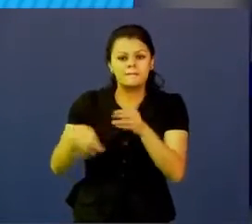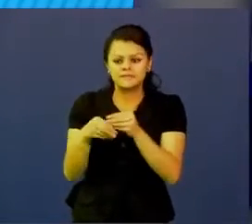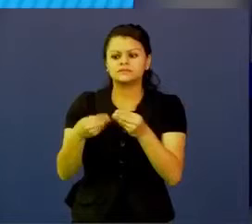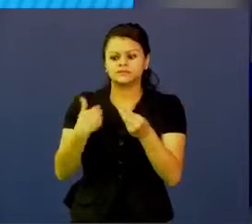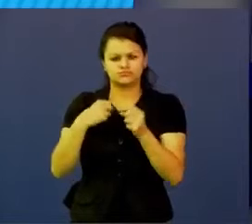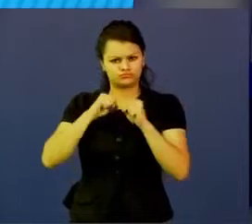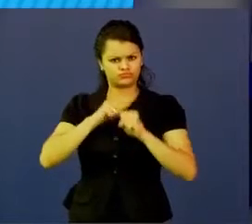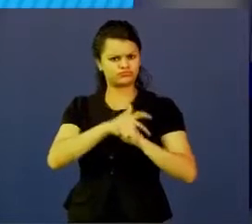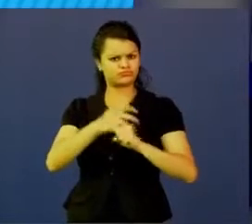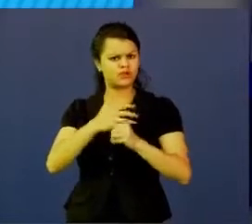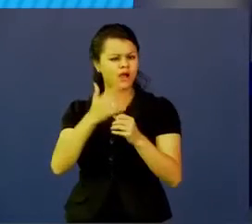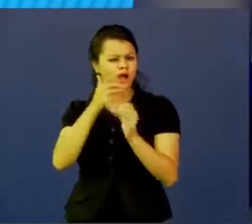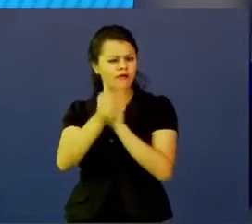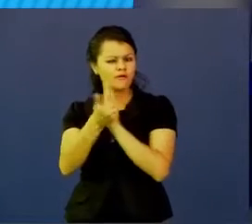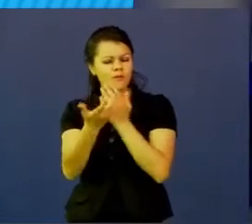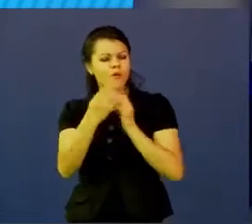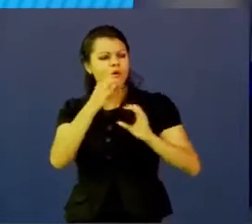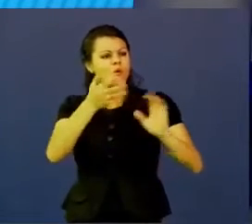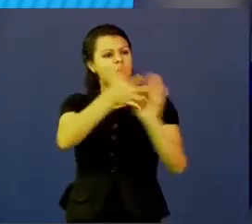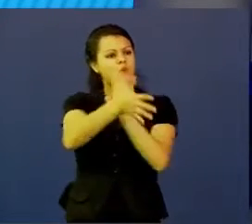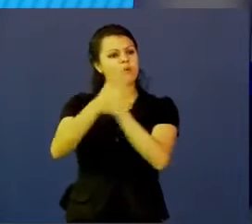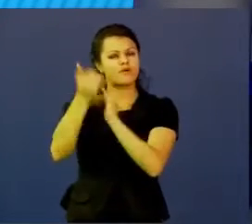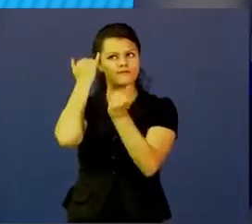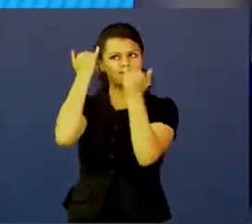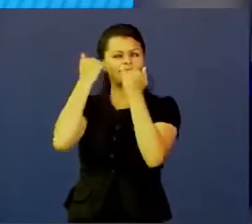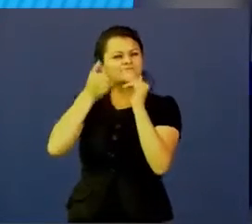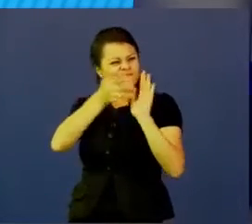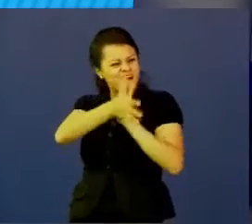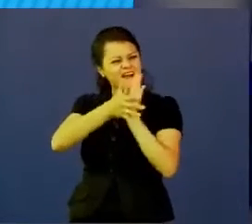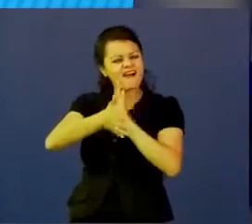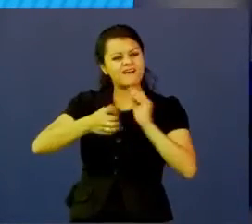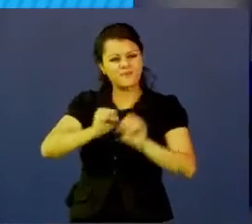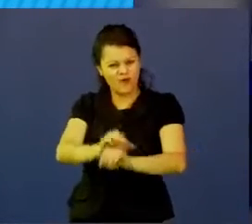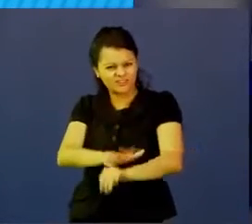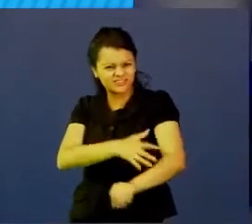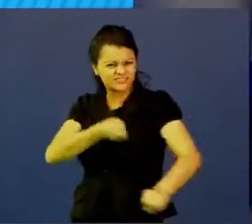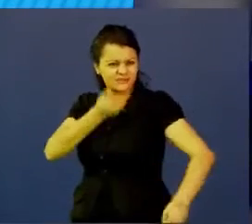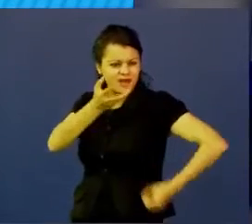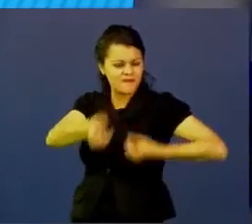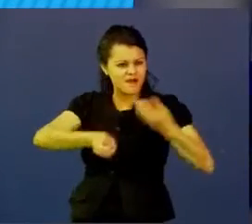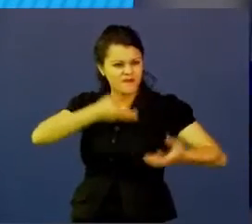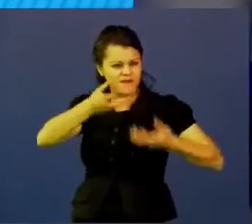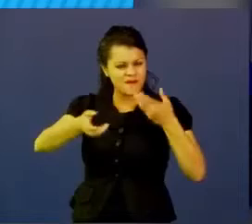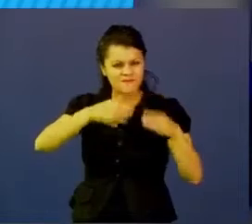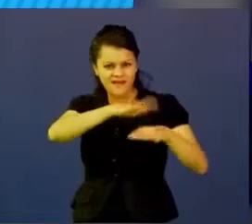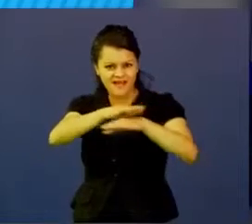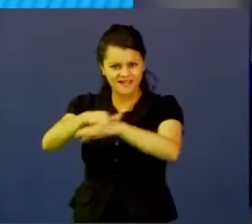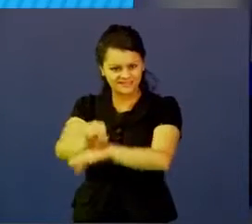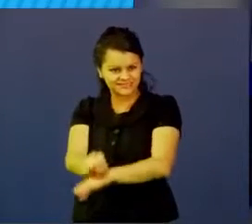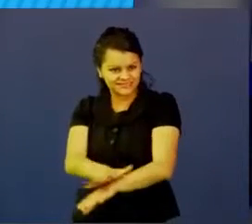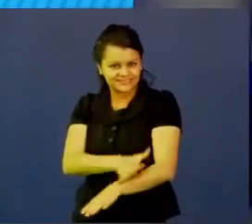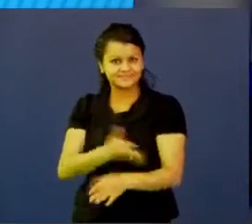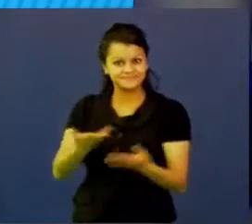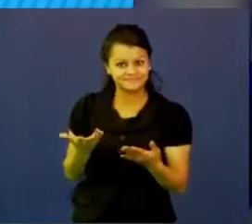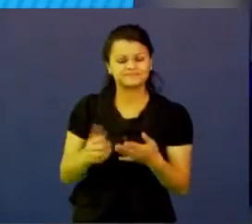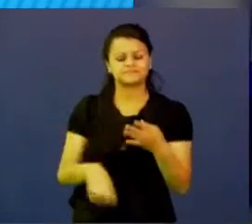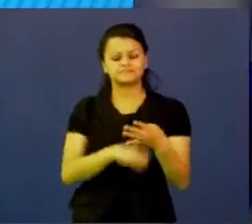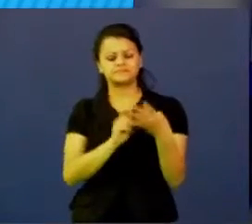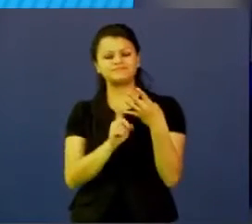ideas, comunicarlas, que la gente se entusiasme alrededor de esas ideas. Gestión de proyectos,